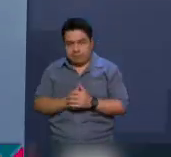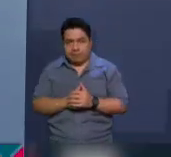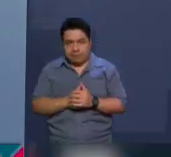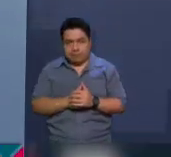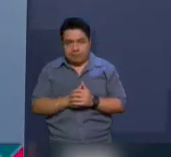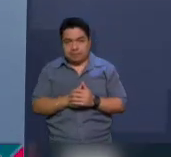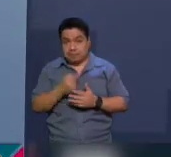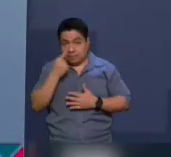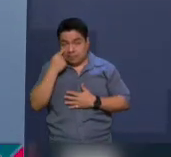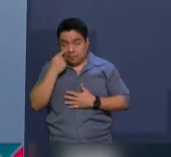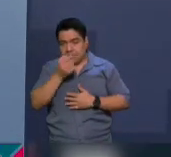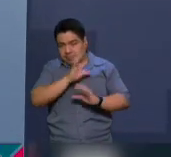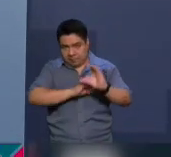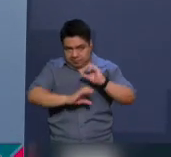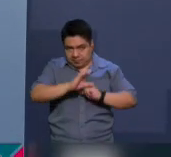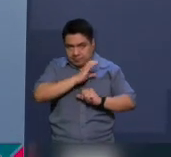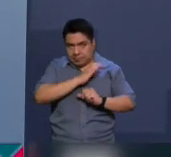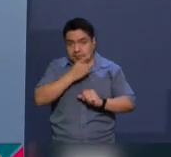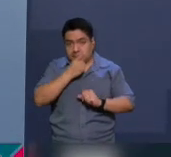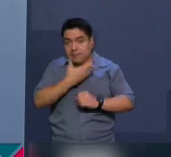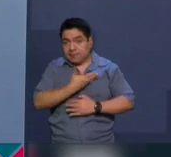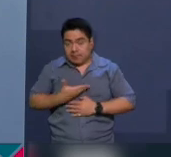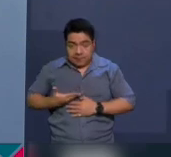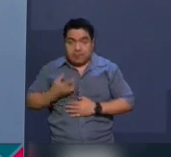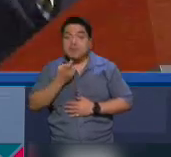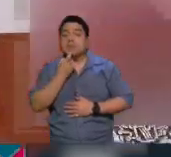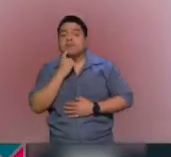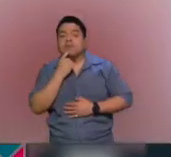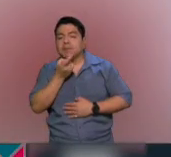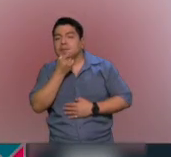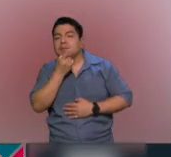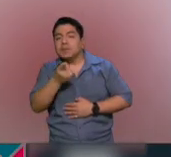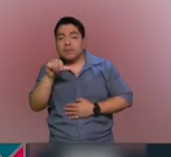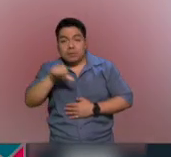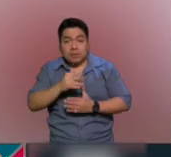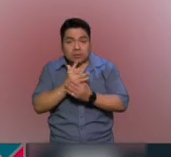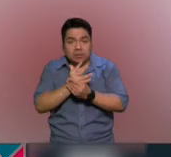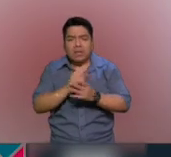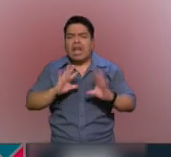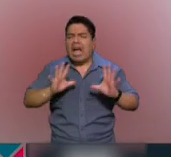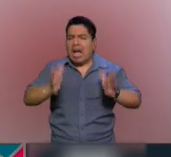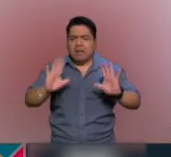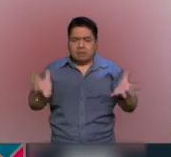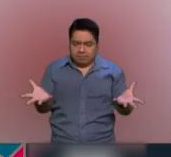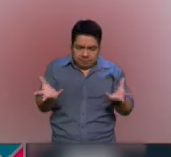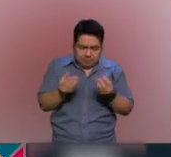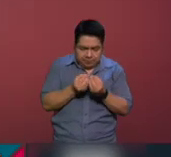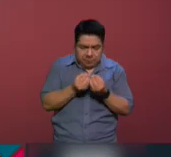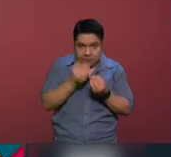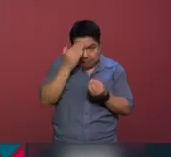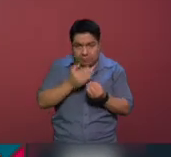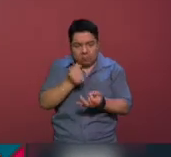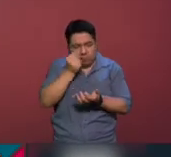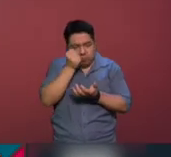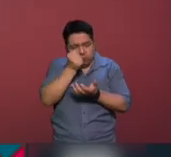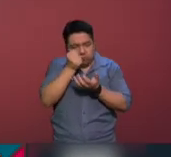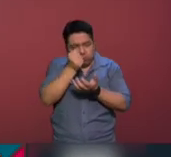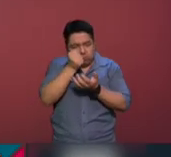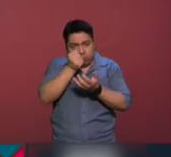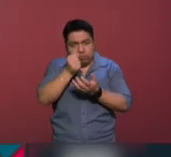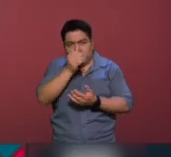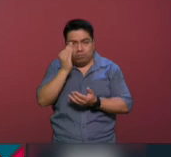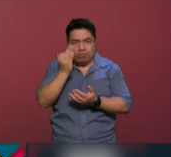Ya que hablamos de Sheinbaum, le comento que el presidente López Obrador dijo hoy que ya trabaja con ella en la elaboración del presupuesto de egresos de la